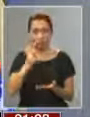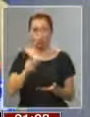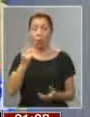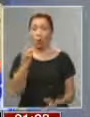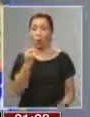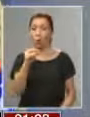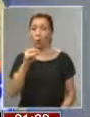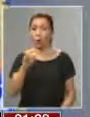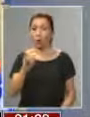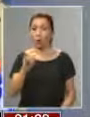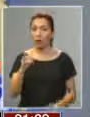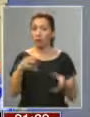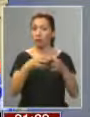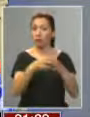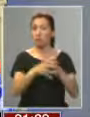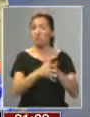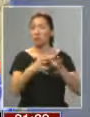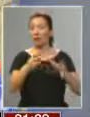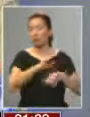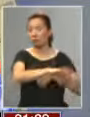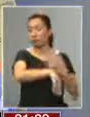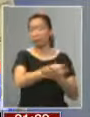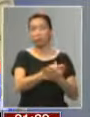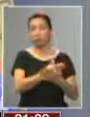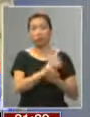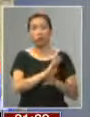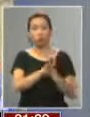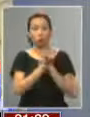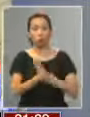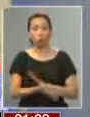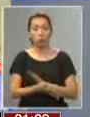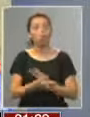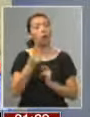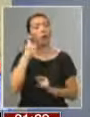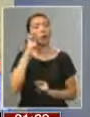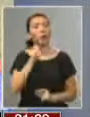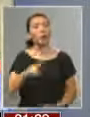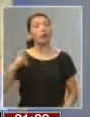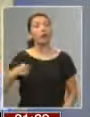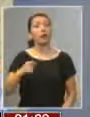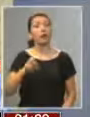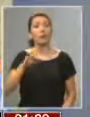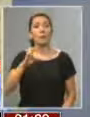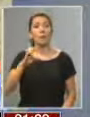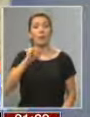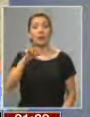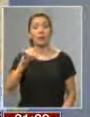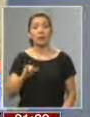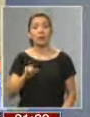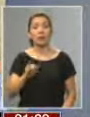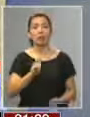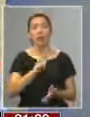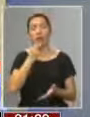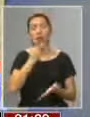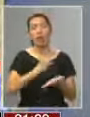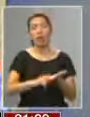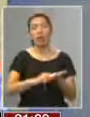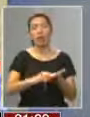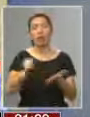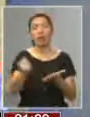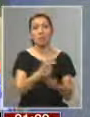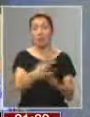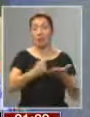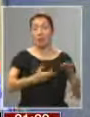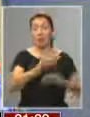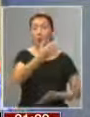ODI, que es el partido que aparece más corrompeo que todos hoy día, sin embargo, el senador Víctor Pérez ha escrito una carta al Mercurio hace